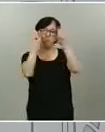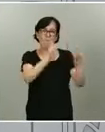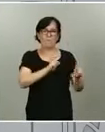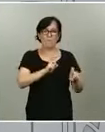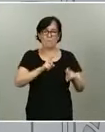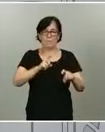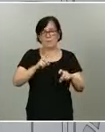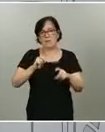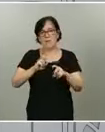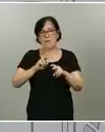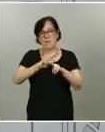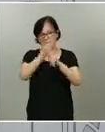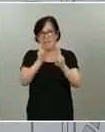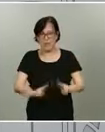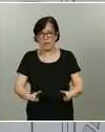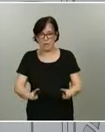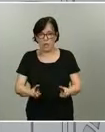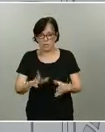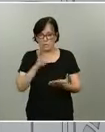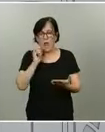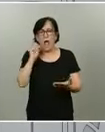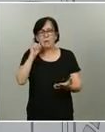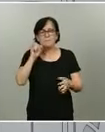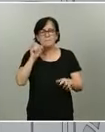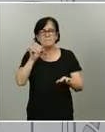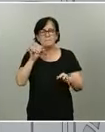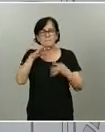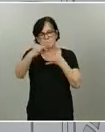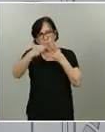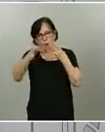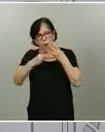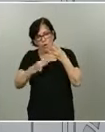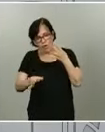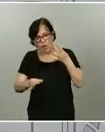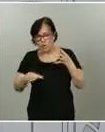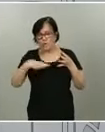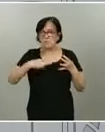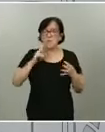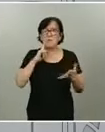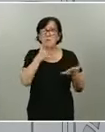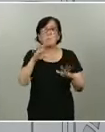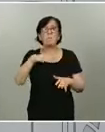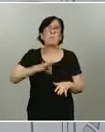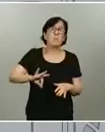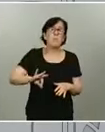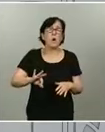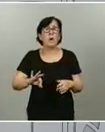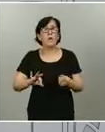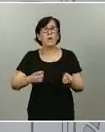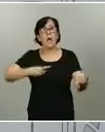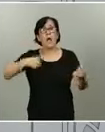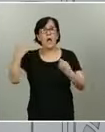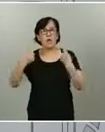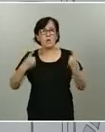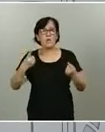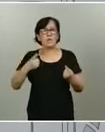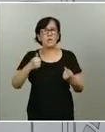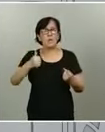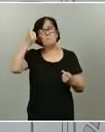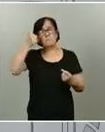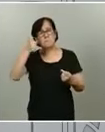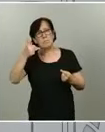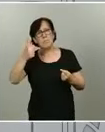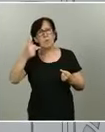Sí que hay otras opciones, que quizás algunos pensarán que pueden ser en algunos lugares un poco más, un poco menos justas,